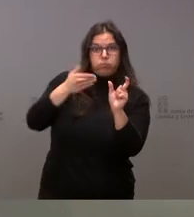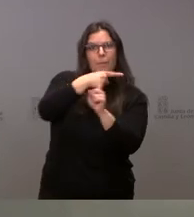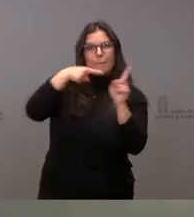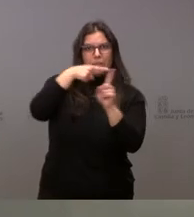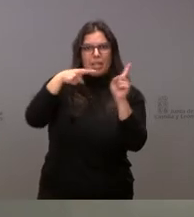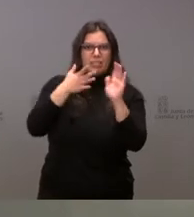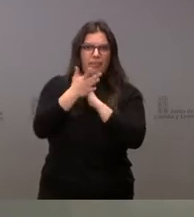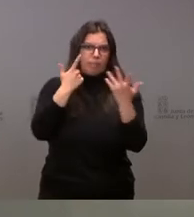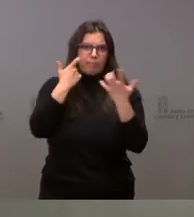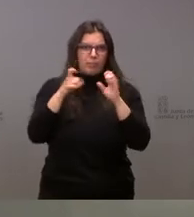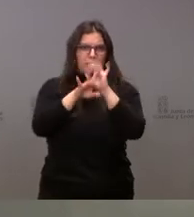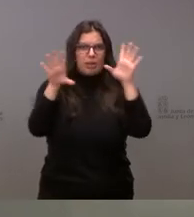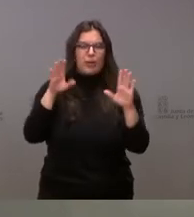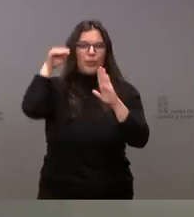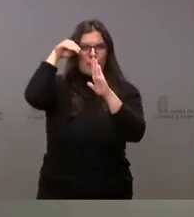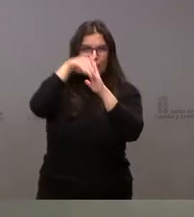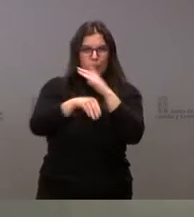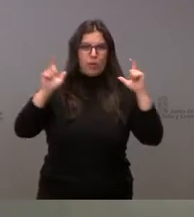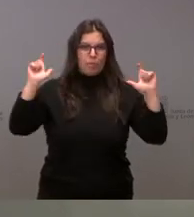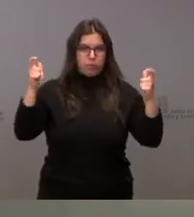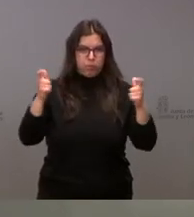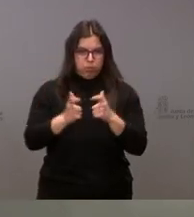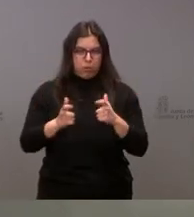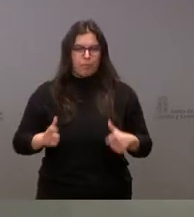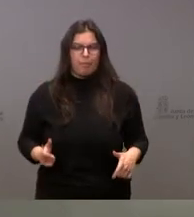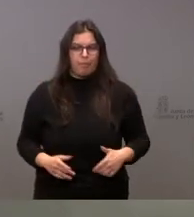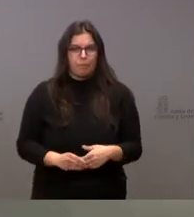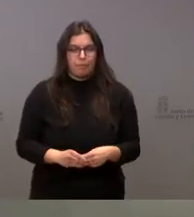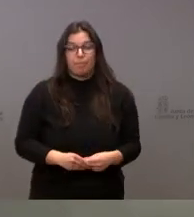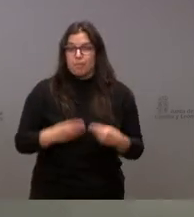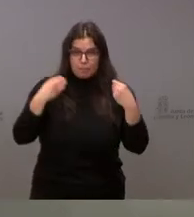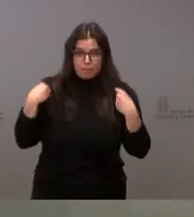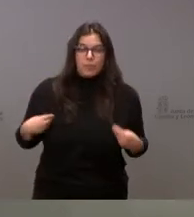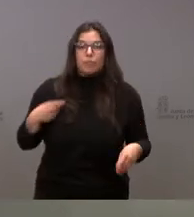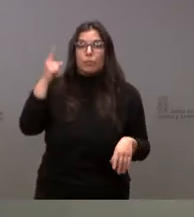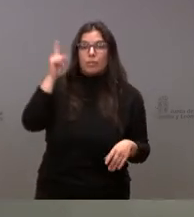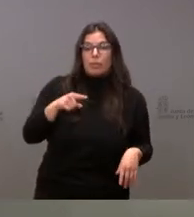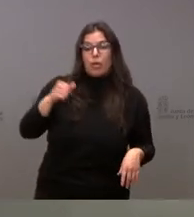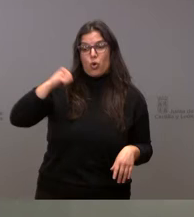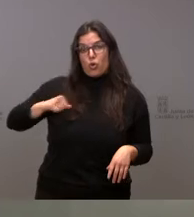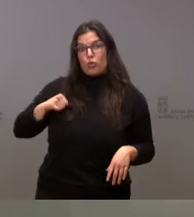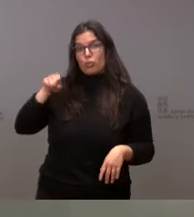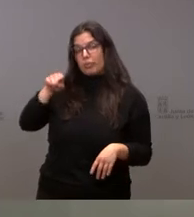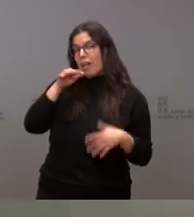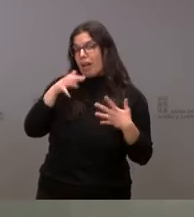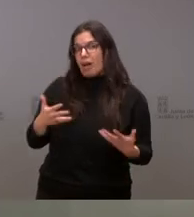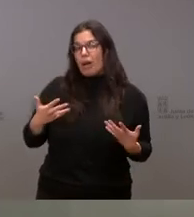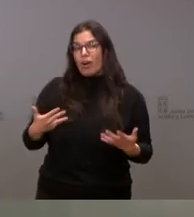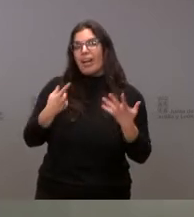descendente de la incidencia acumulada. De la misma forma, en hospitalización tenemos ahora